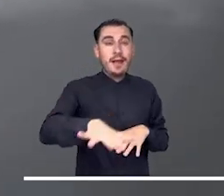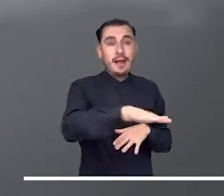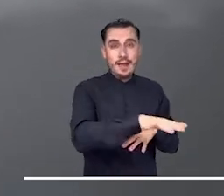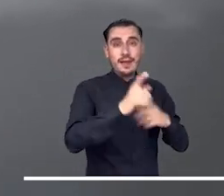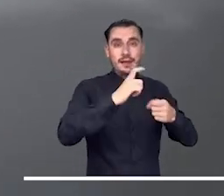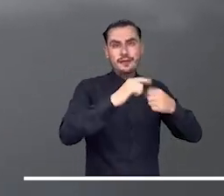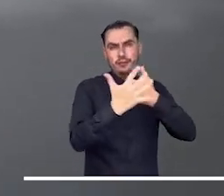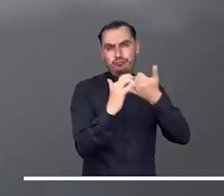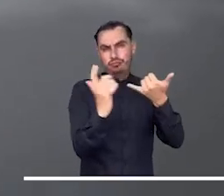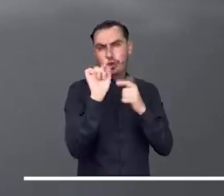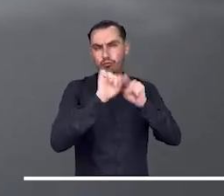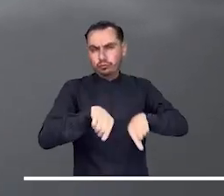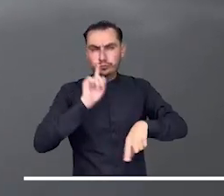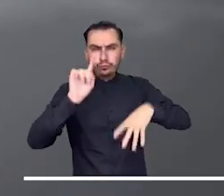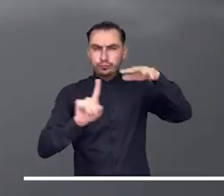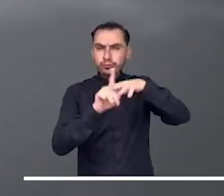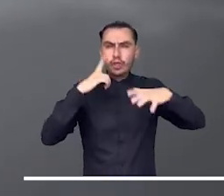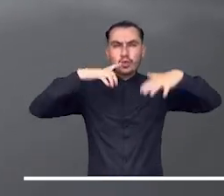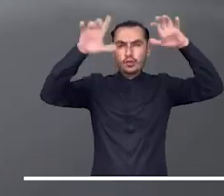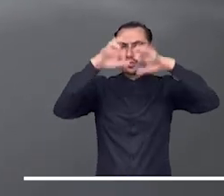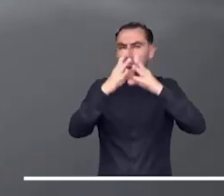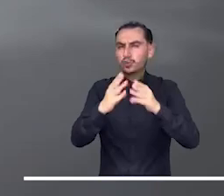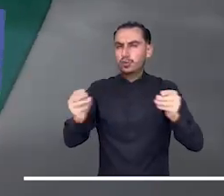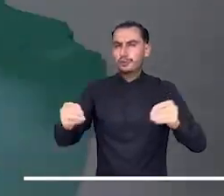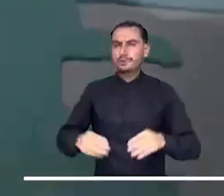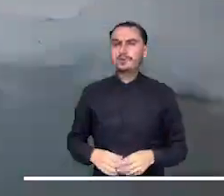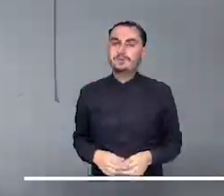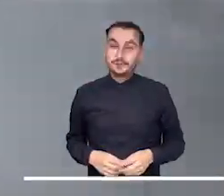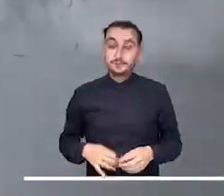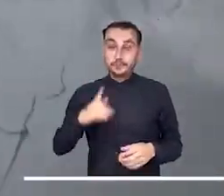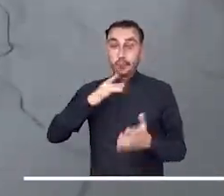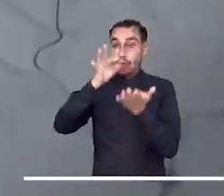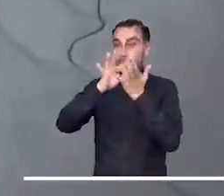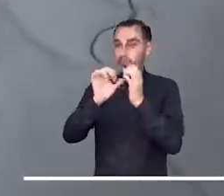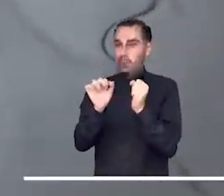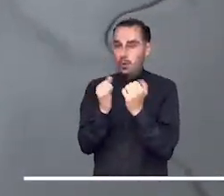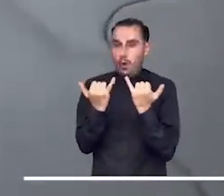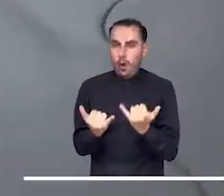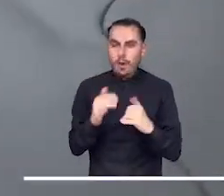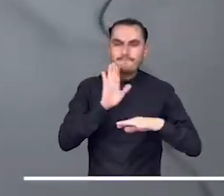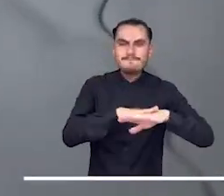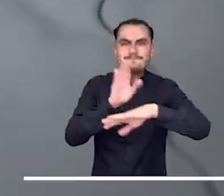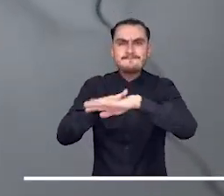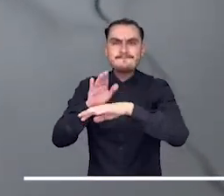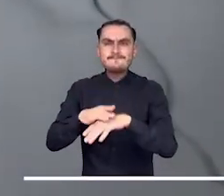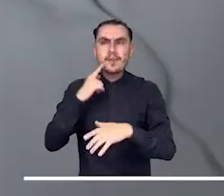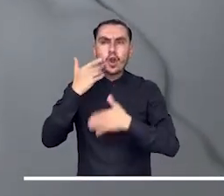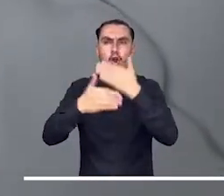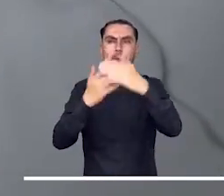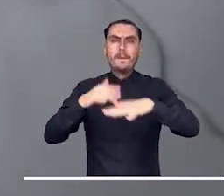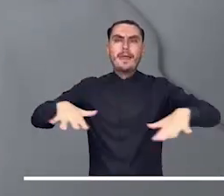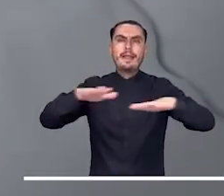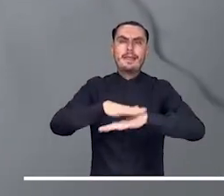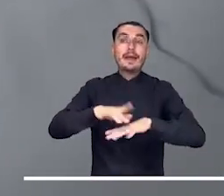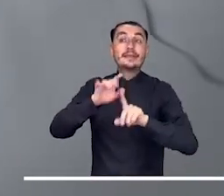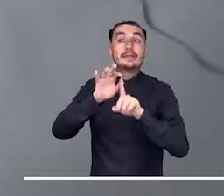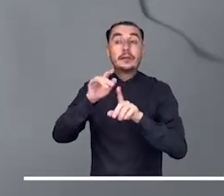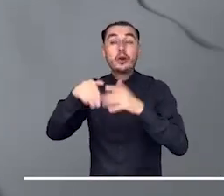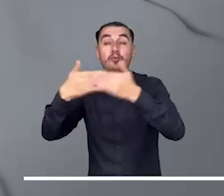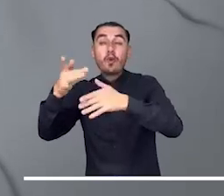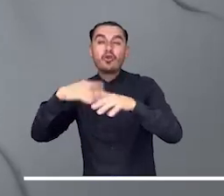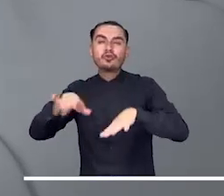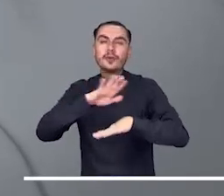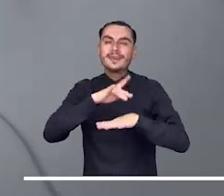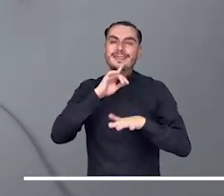y Guaynía surjan lluvias menores. La capital cierra esta jornada con un pronóstico de tiempo seco, atentos a la